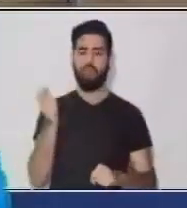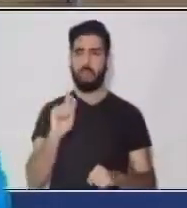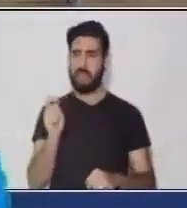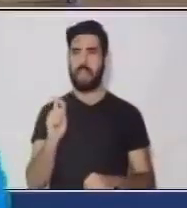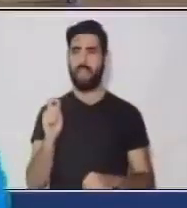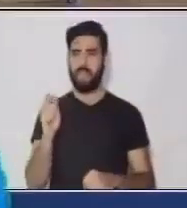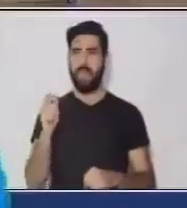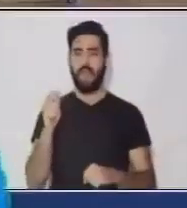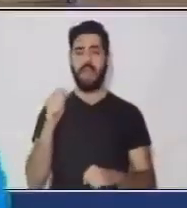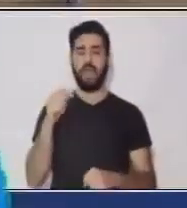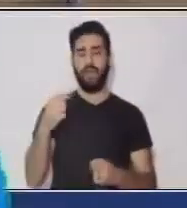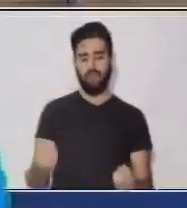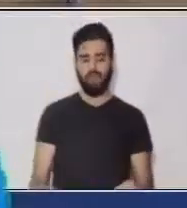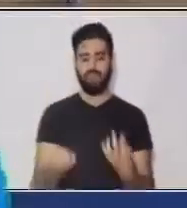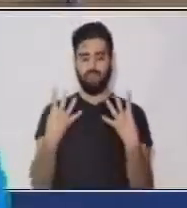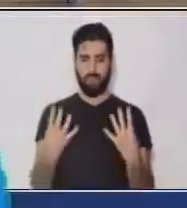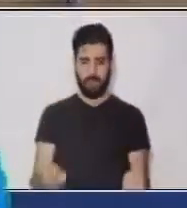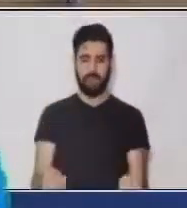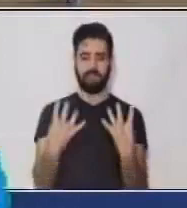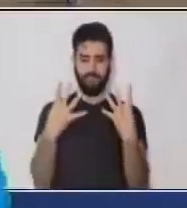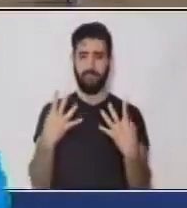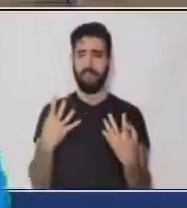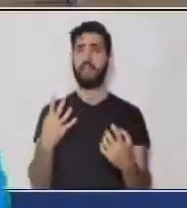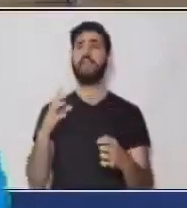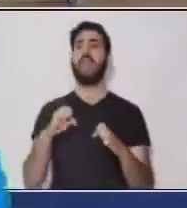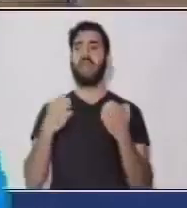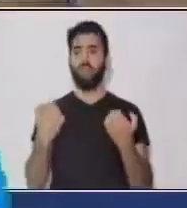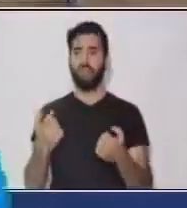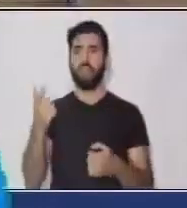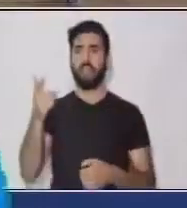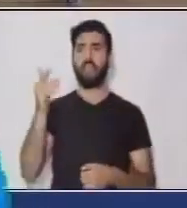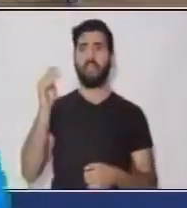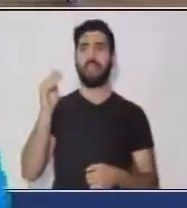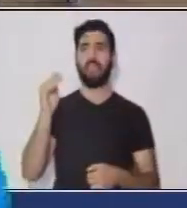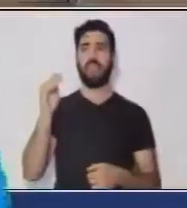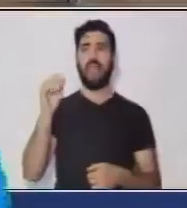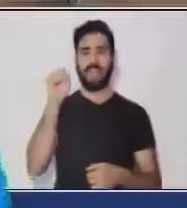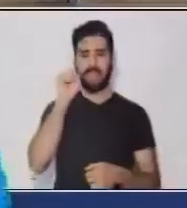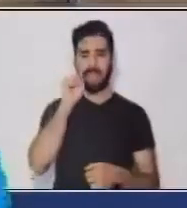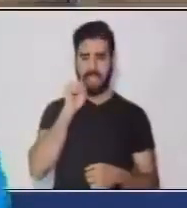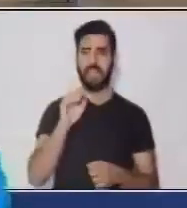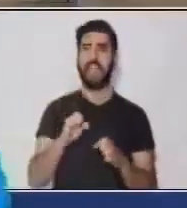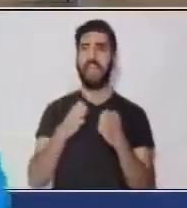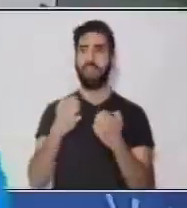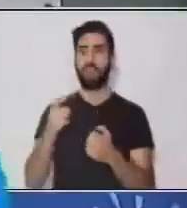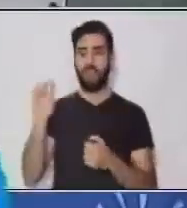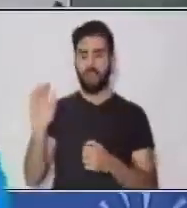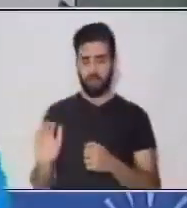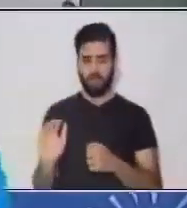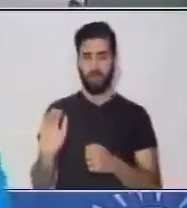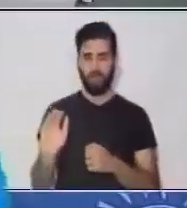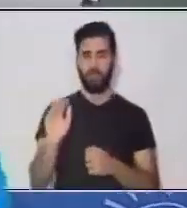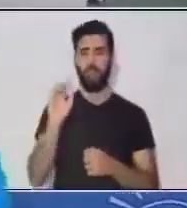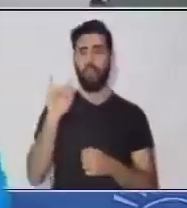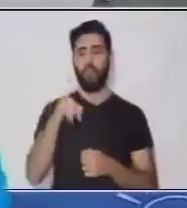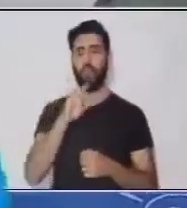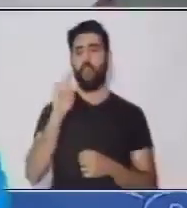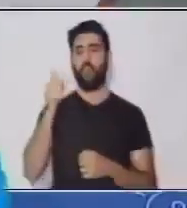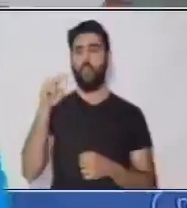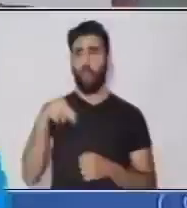patojo Juan lo castigó bañándolo con agua fría. Entonces, vamos a